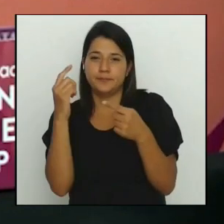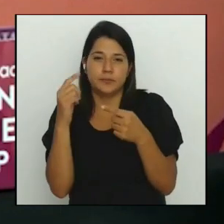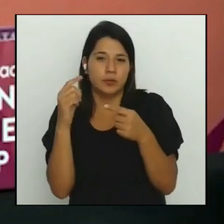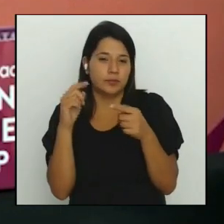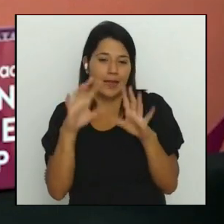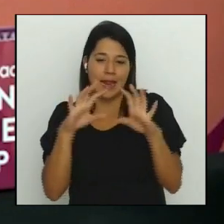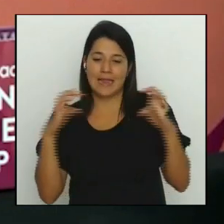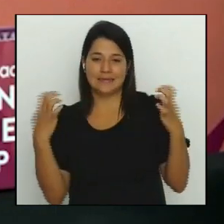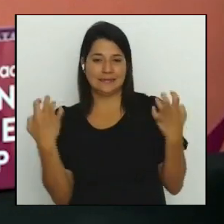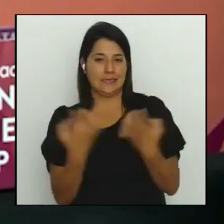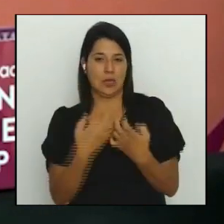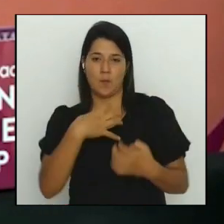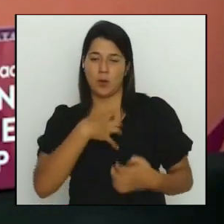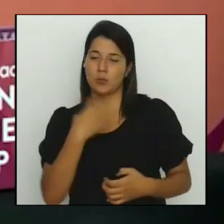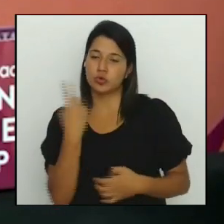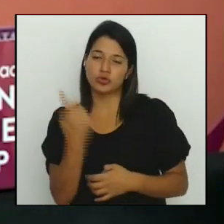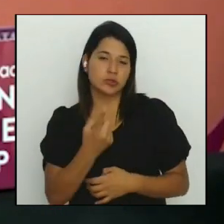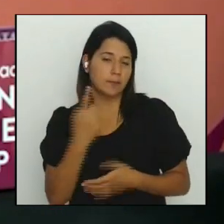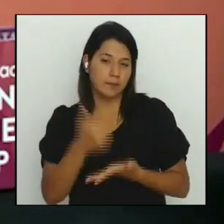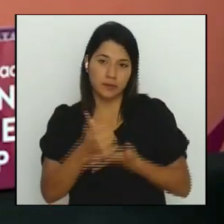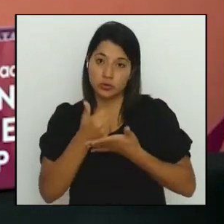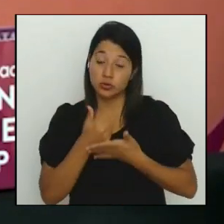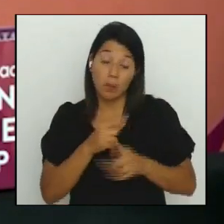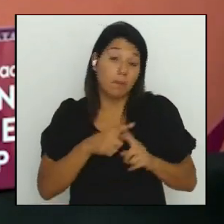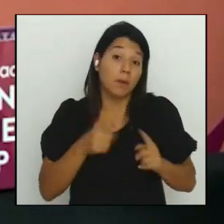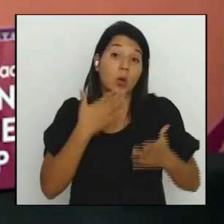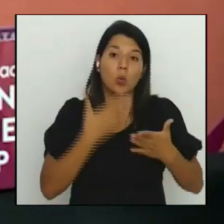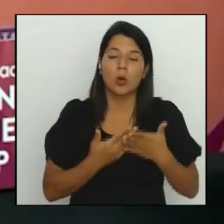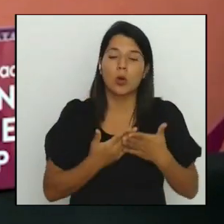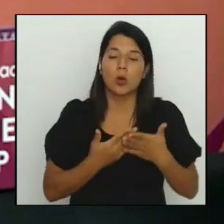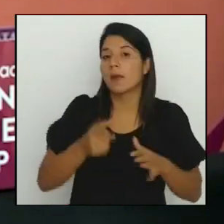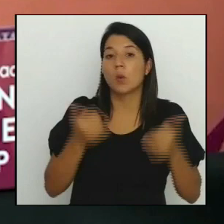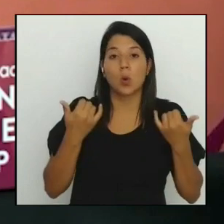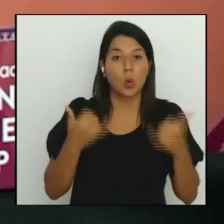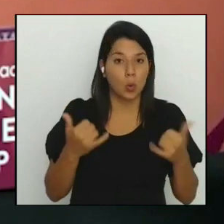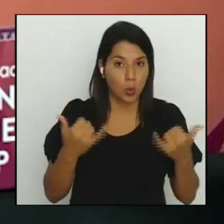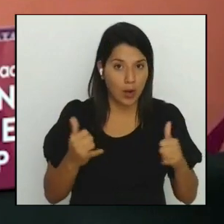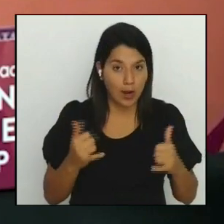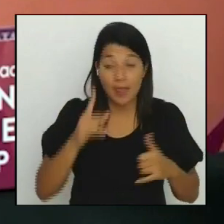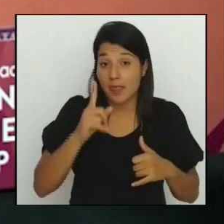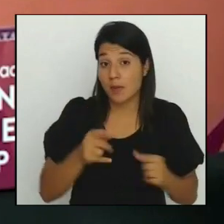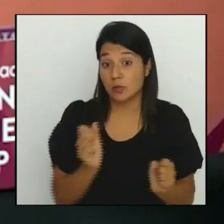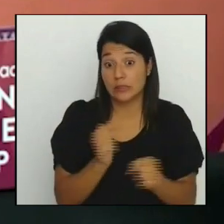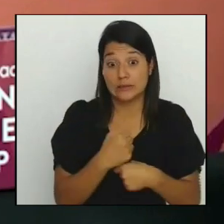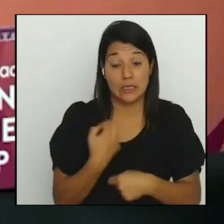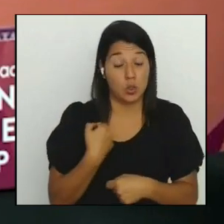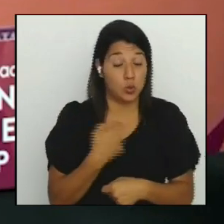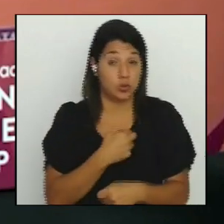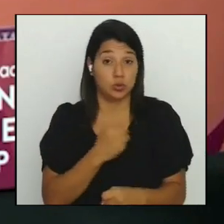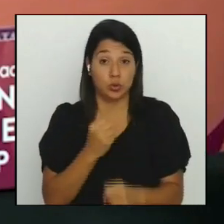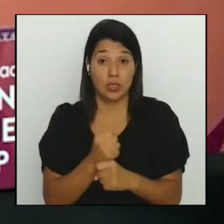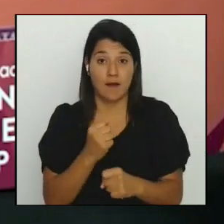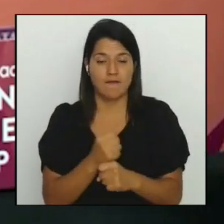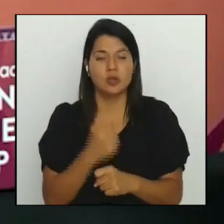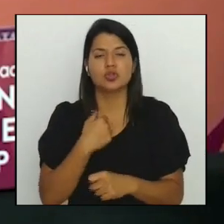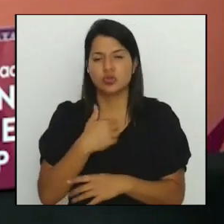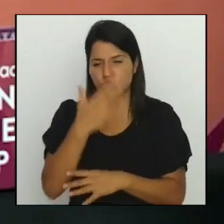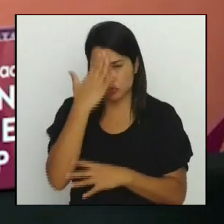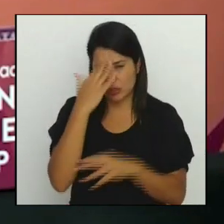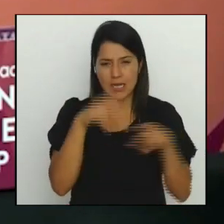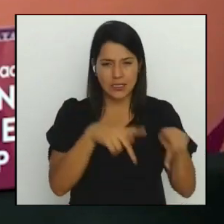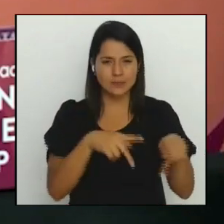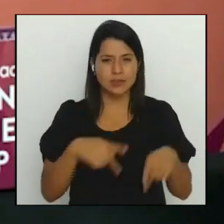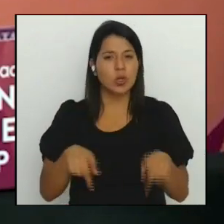bueno hay que jugar el partido tenemos que hacer nuestro trabajo y yo sé que la afición se va a encargar de hacer el trabajo de